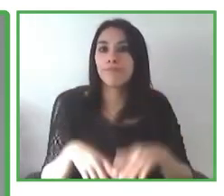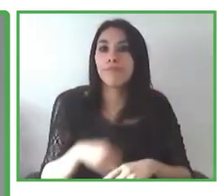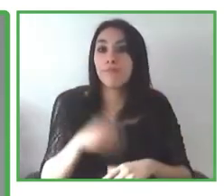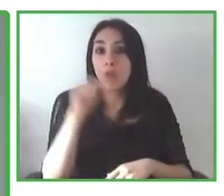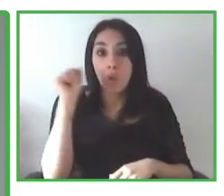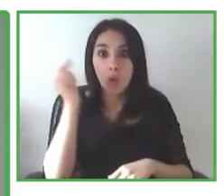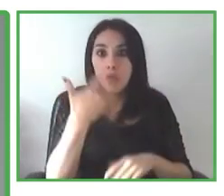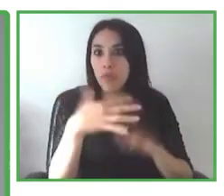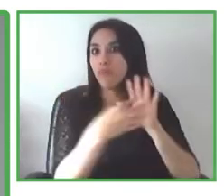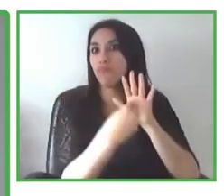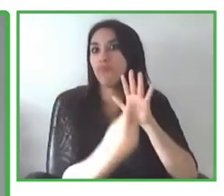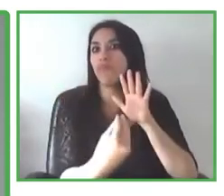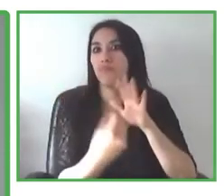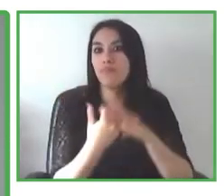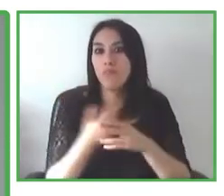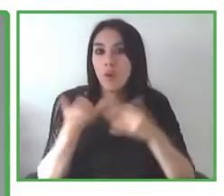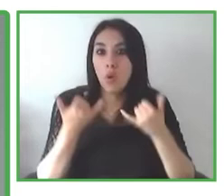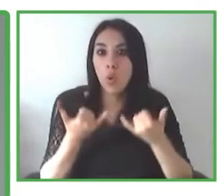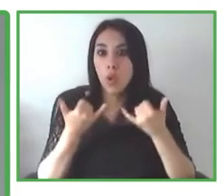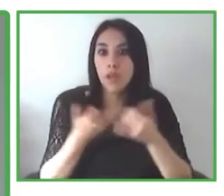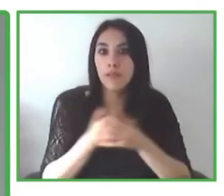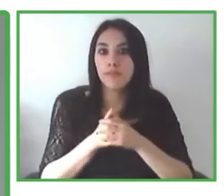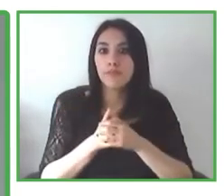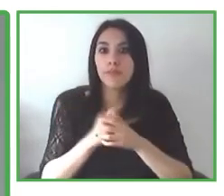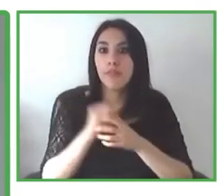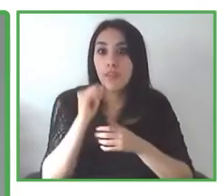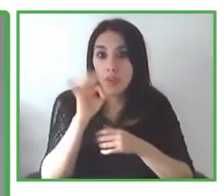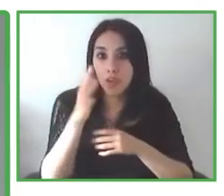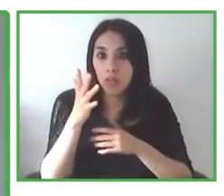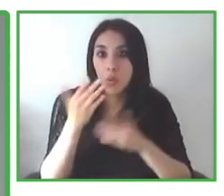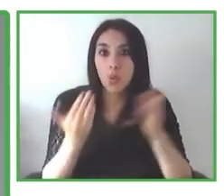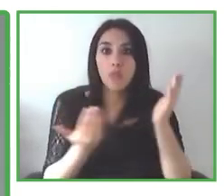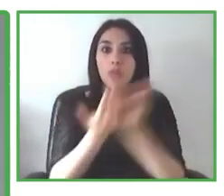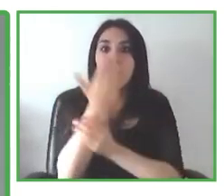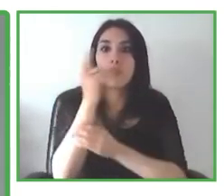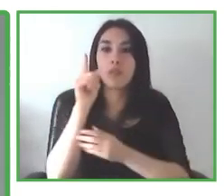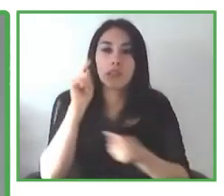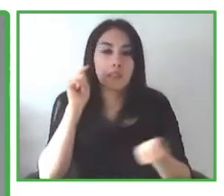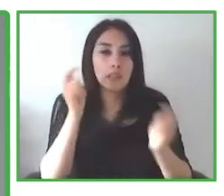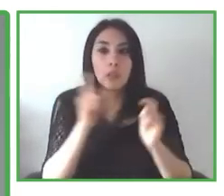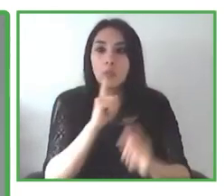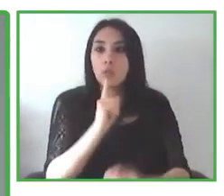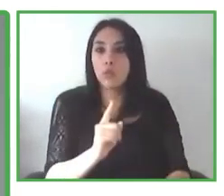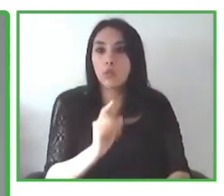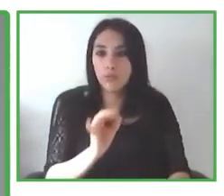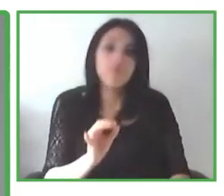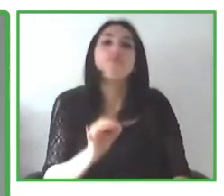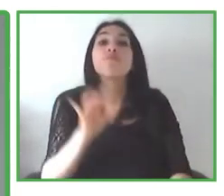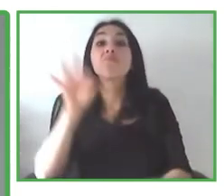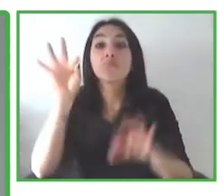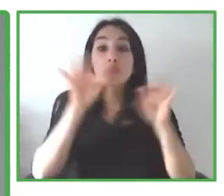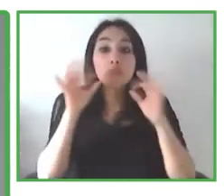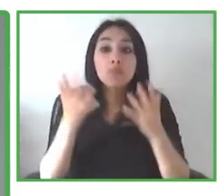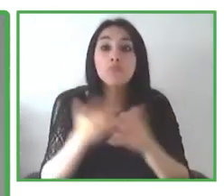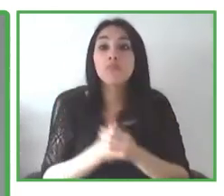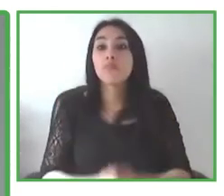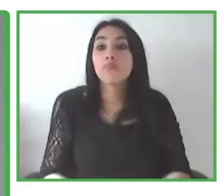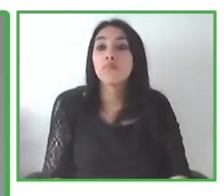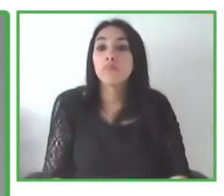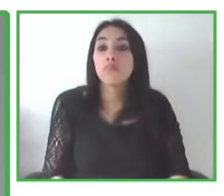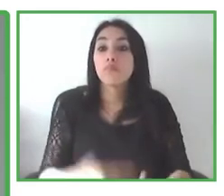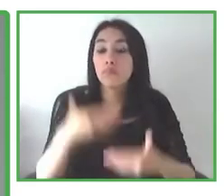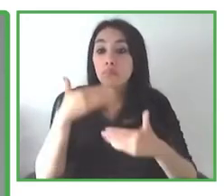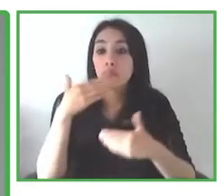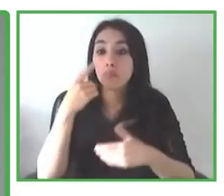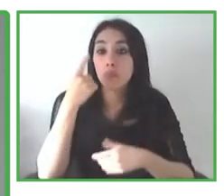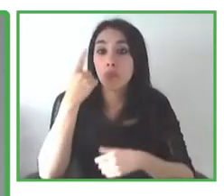cambios concretos que se selecciona cada año para poder escalarse